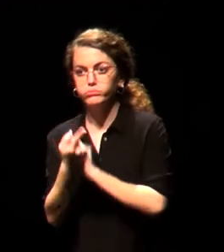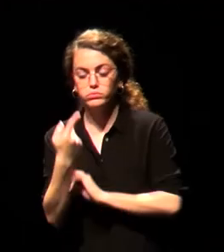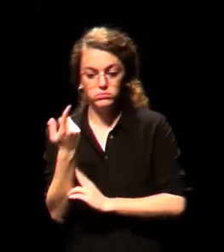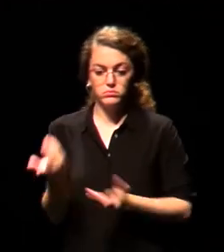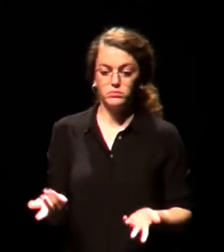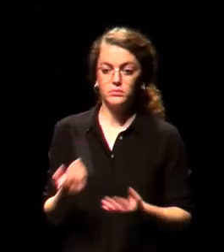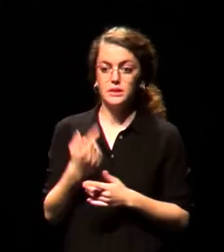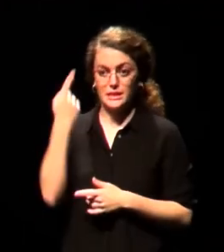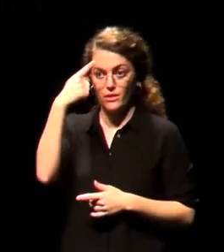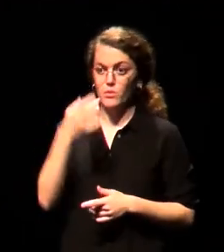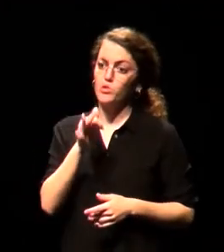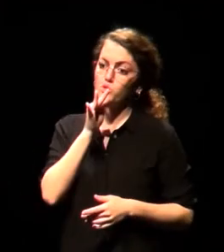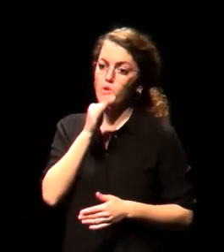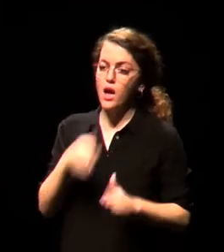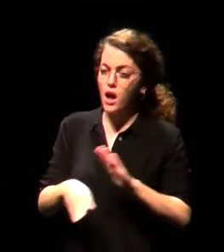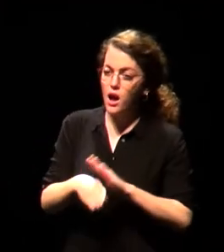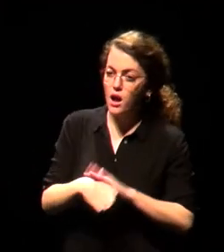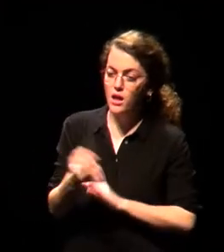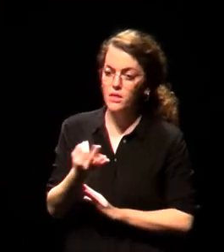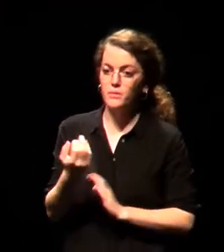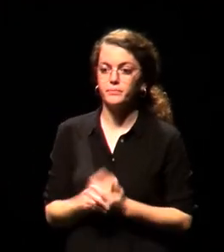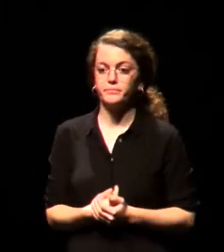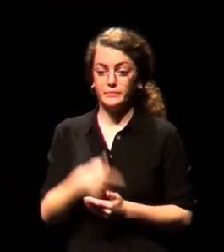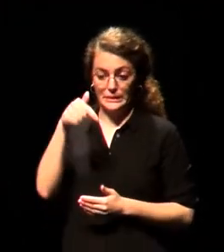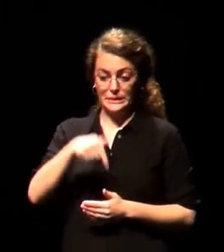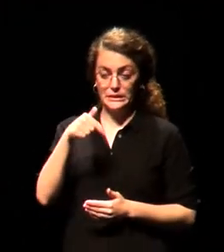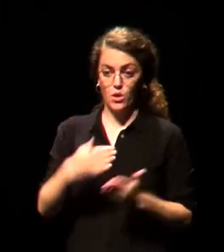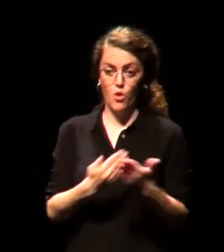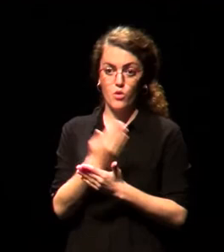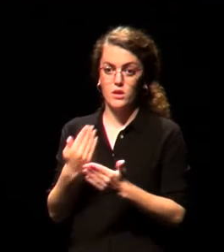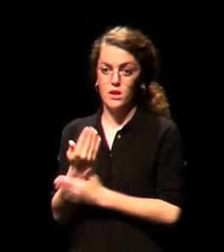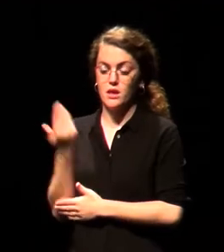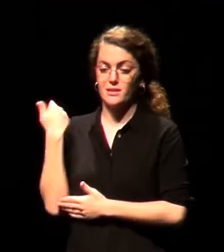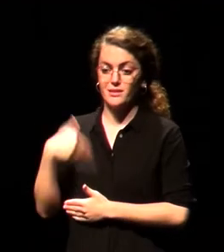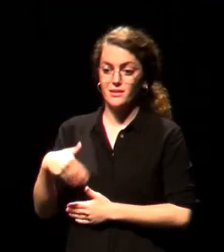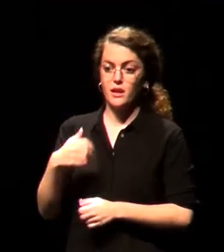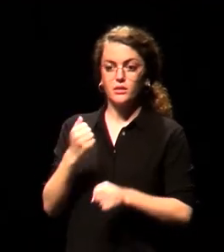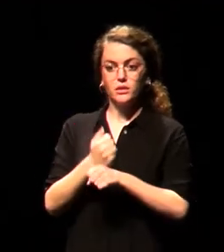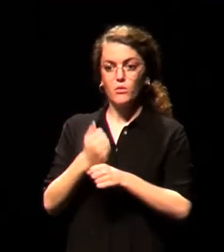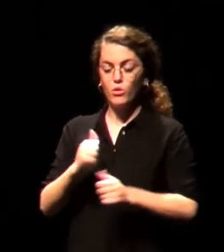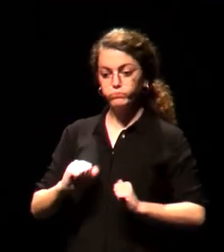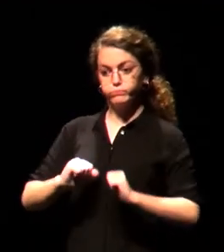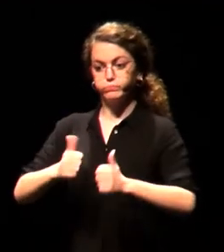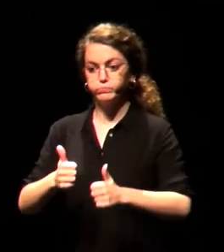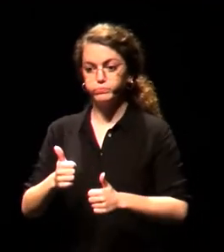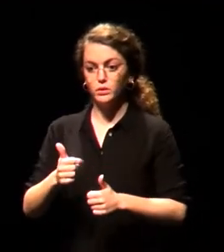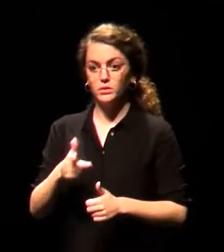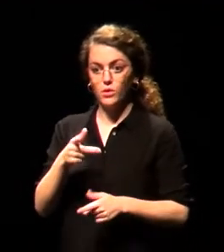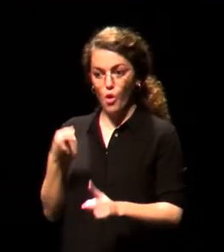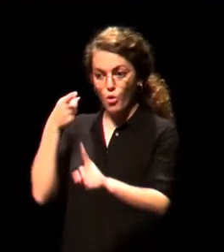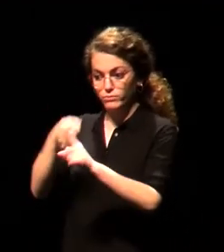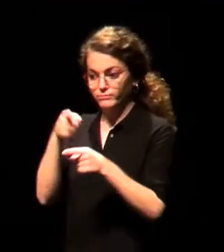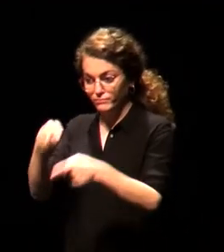En esta nueva edición se abren ya algunas líneas de trabajo en esa dirección. Hemos de decir que, un año más, las peticiones de